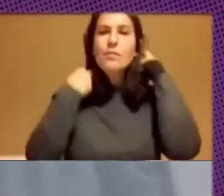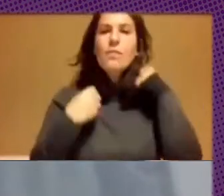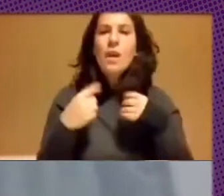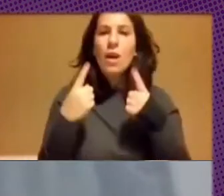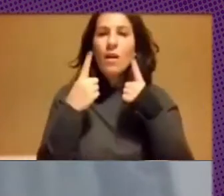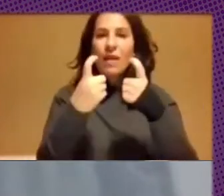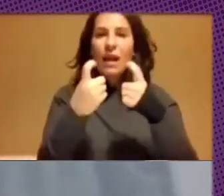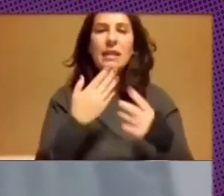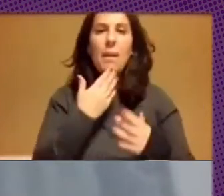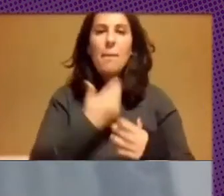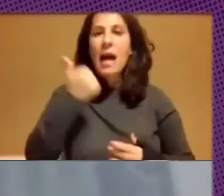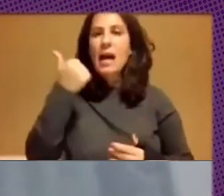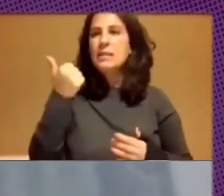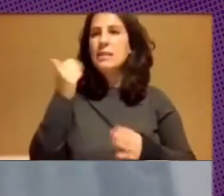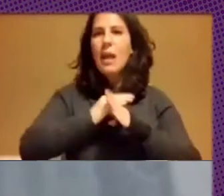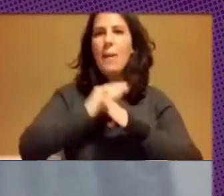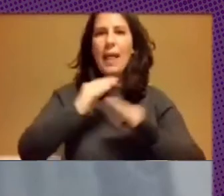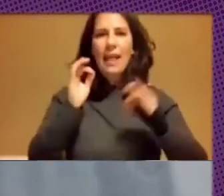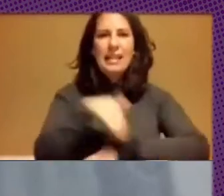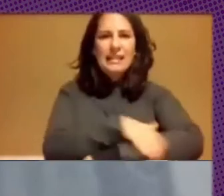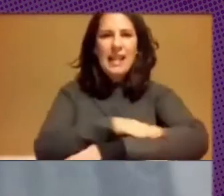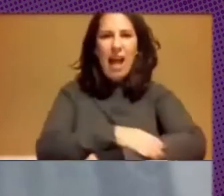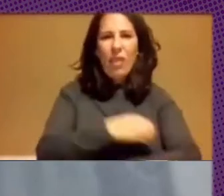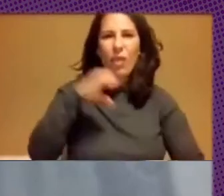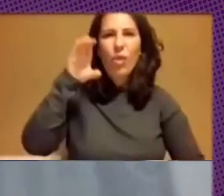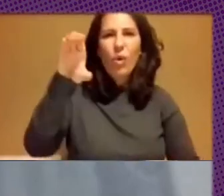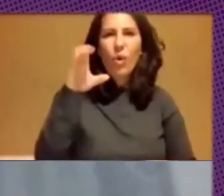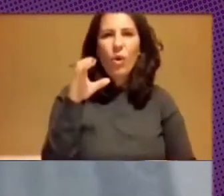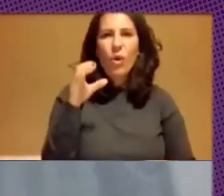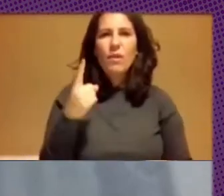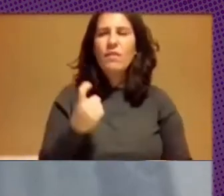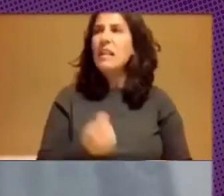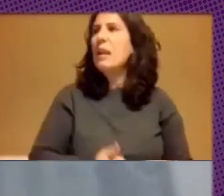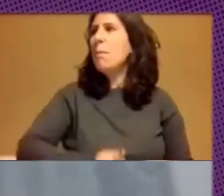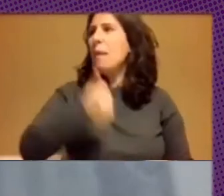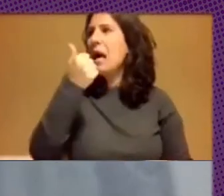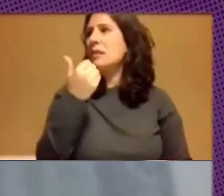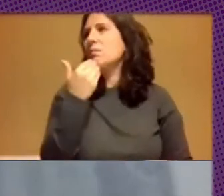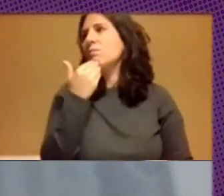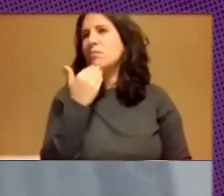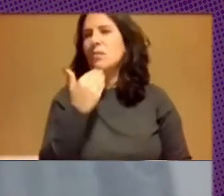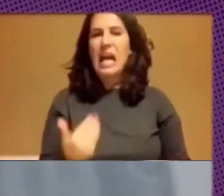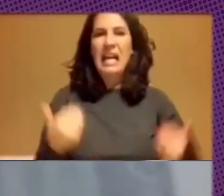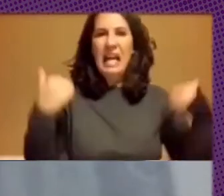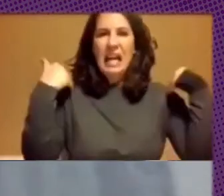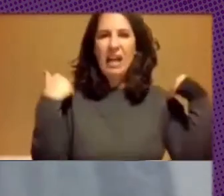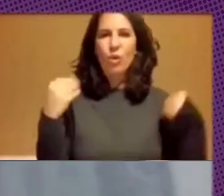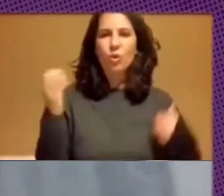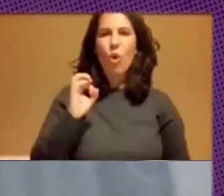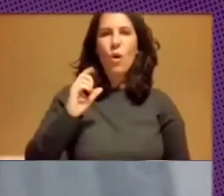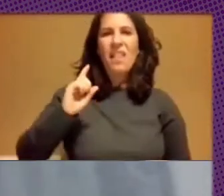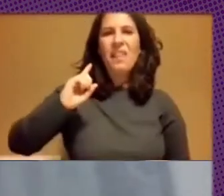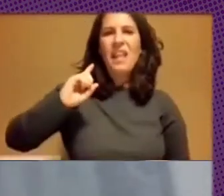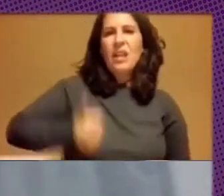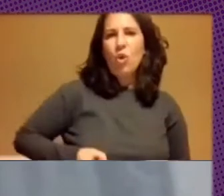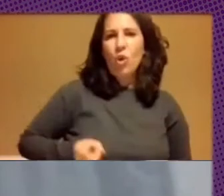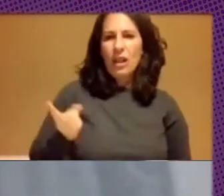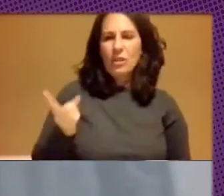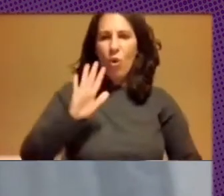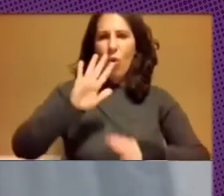a nivel de Estado, de encargados o directores de...